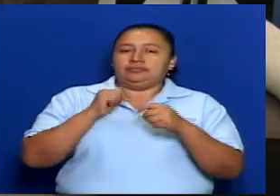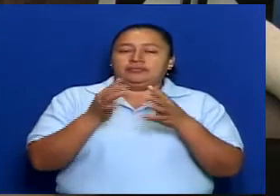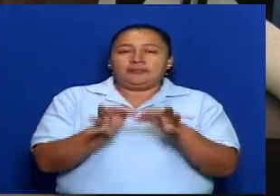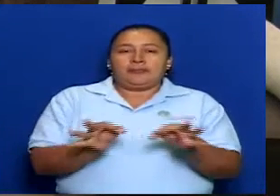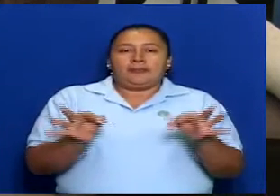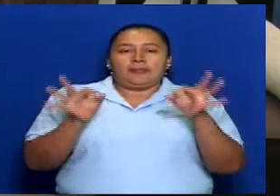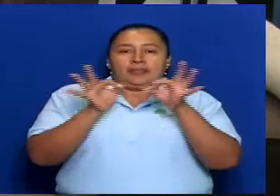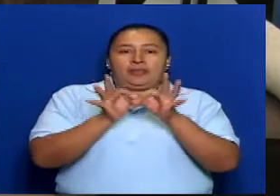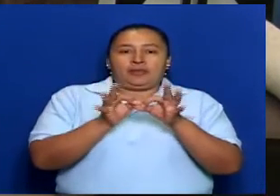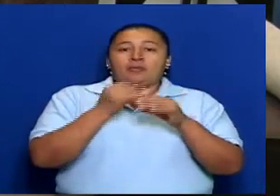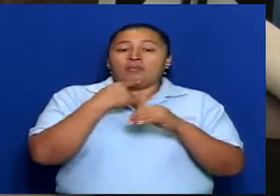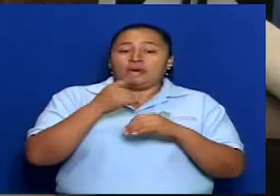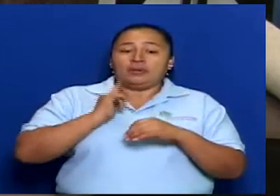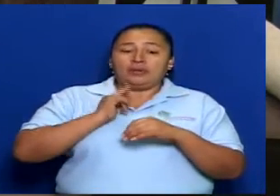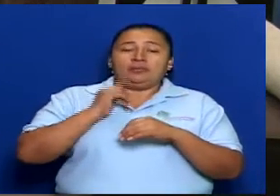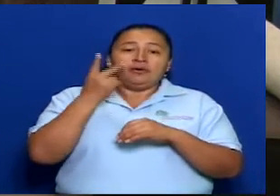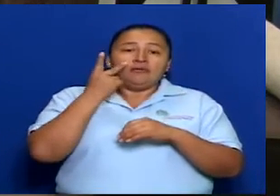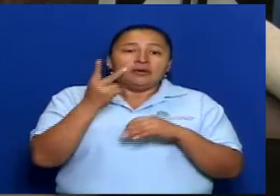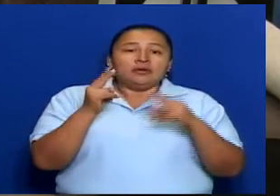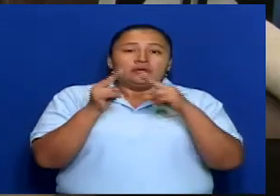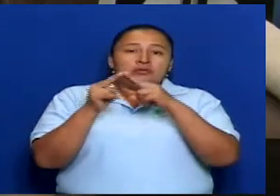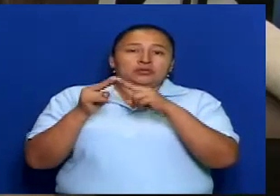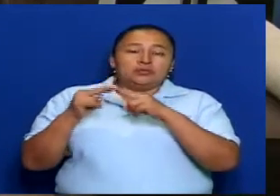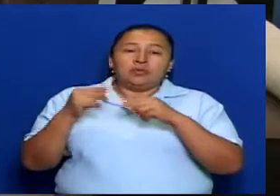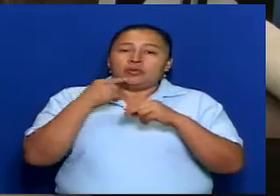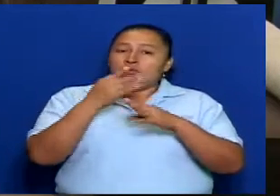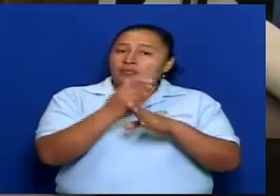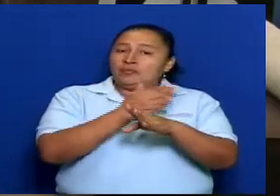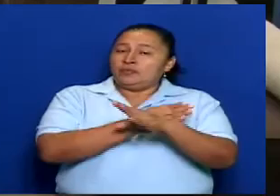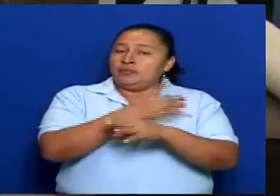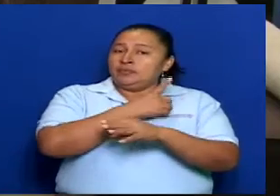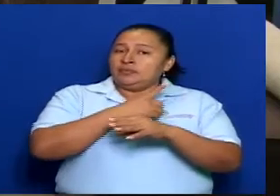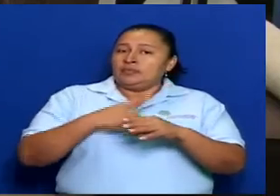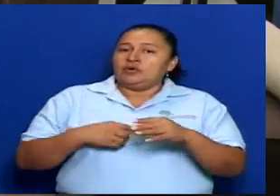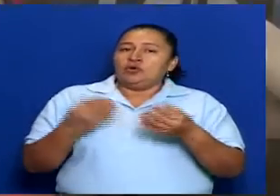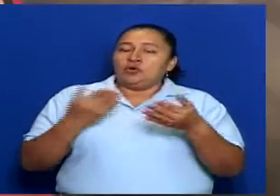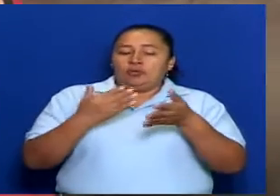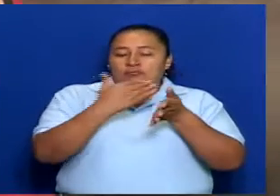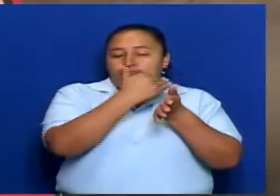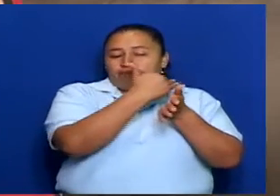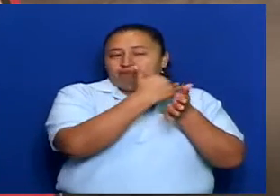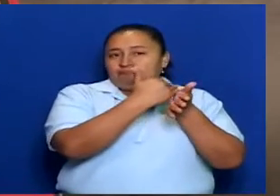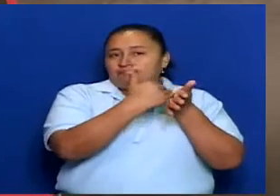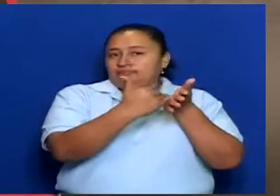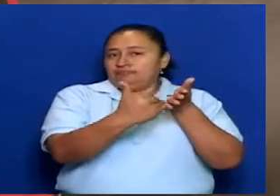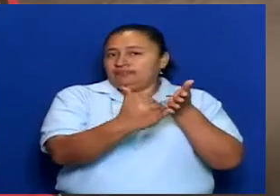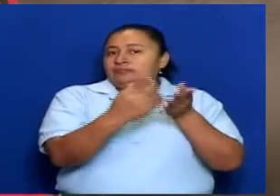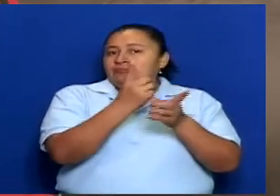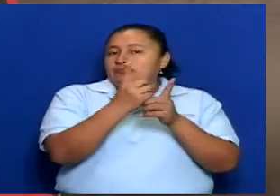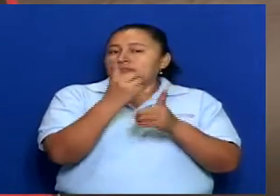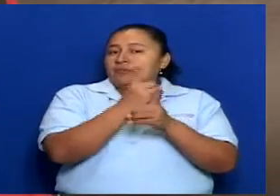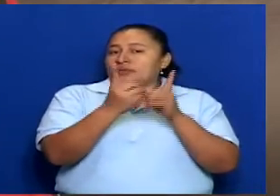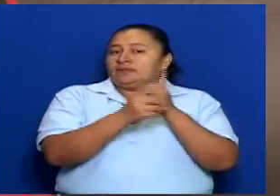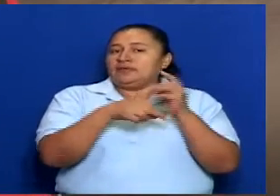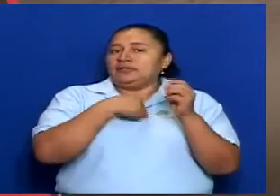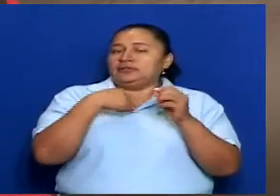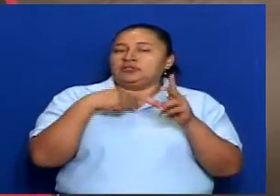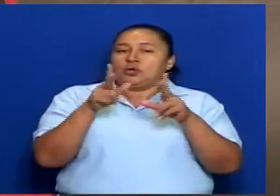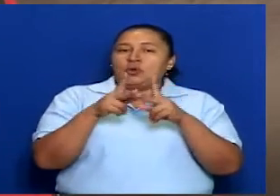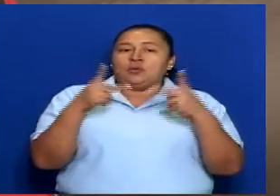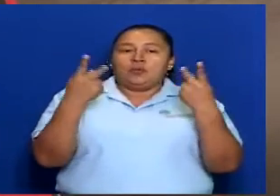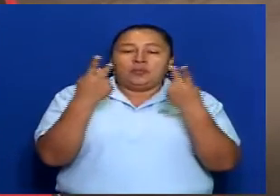importante porque miramos la vinculación, como decía la diputada, la transversalidad que debe de haber con los pueblos originarios,